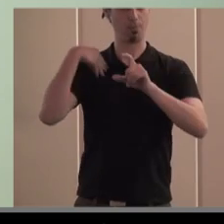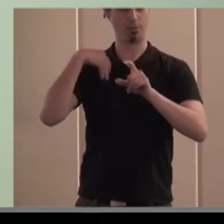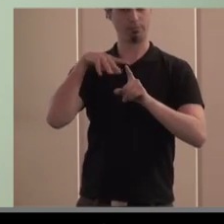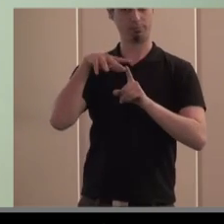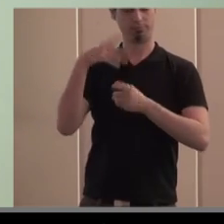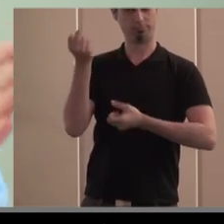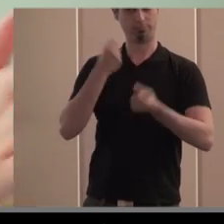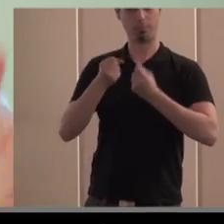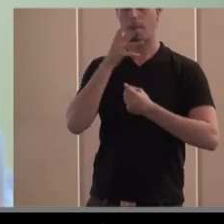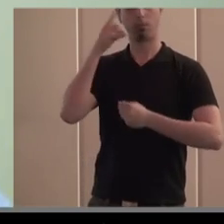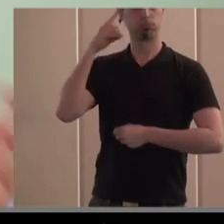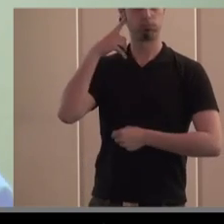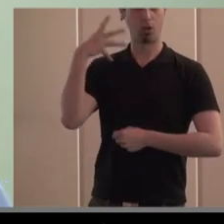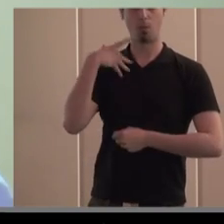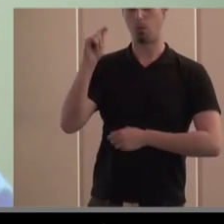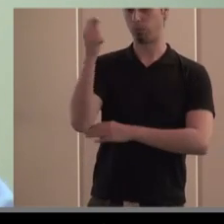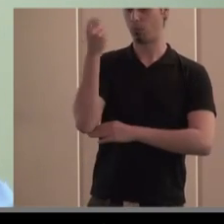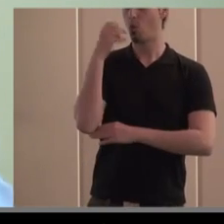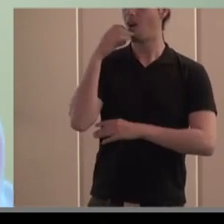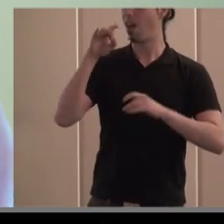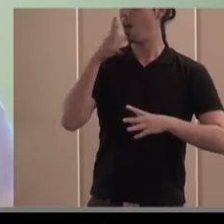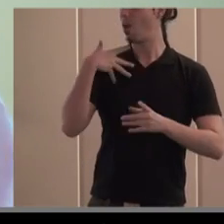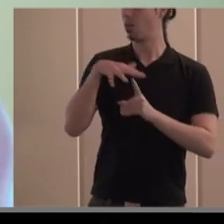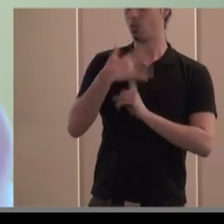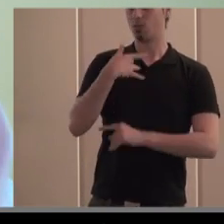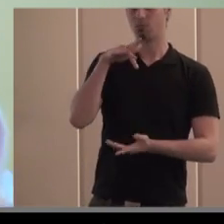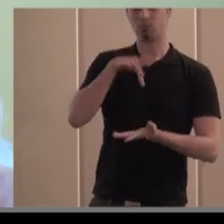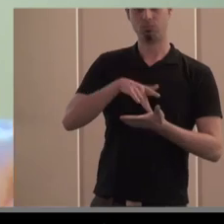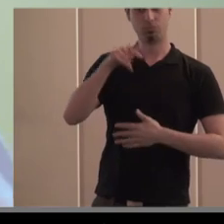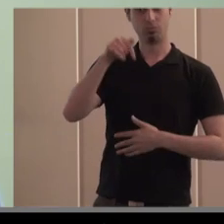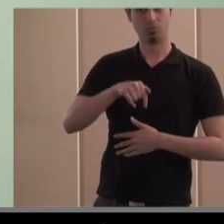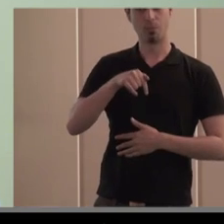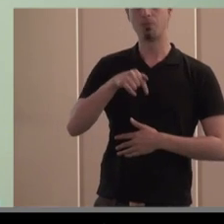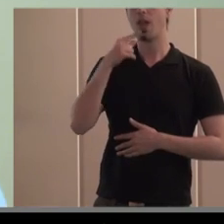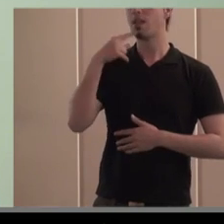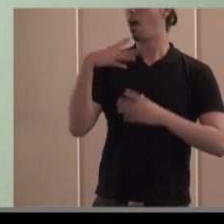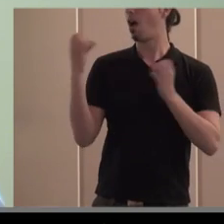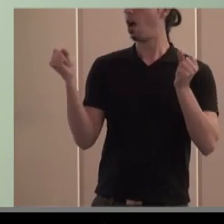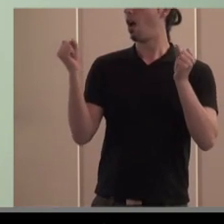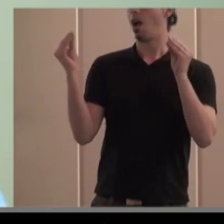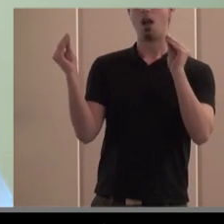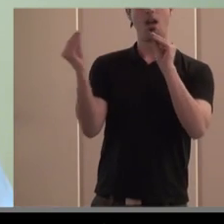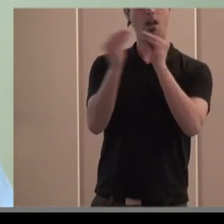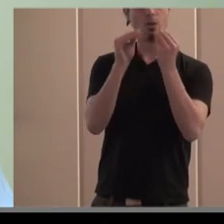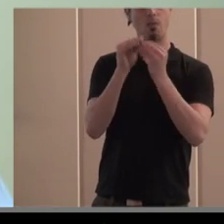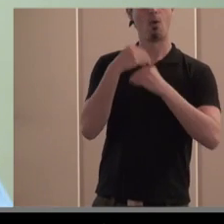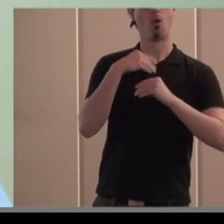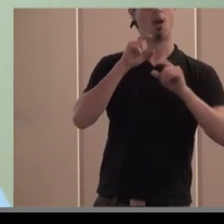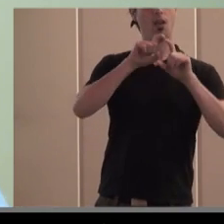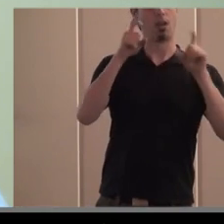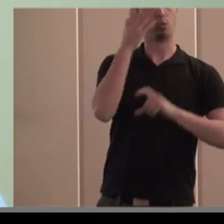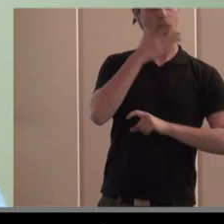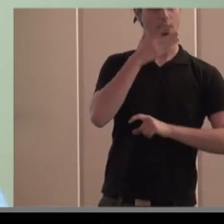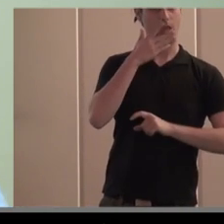de escala para tener éxito por ejemplo lo que estamos haciendo aquí hoy aquí pues pues han puesto de acuerdo la Escuela de Organización Industrial